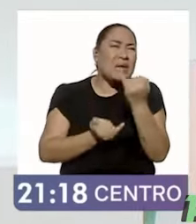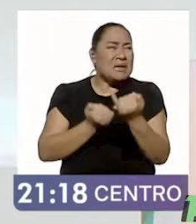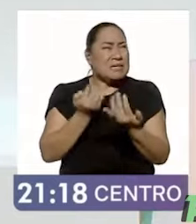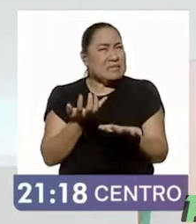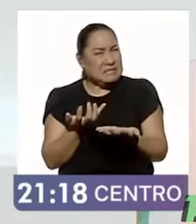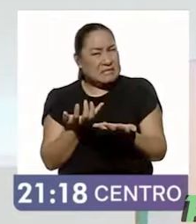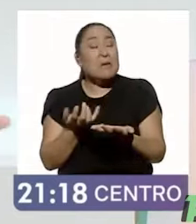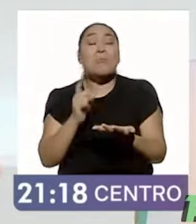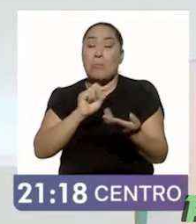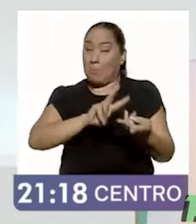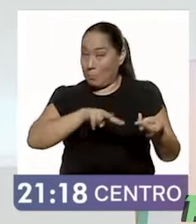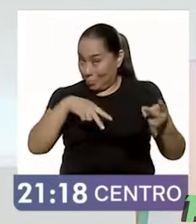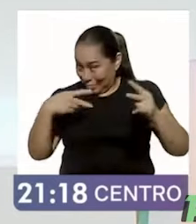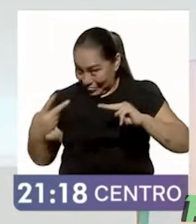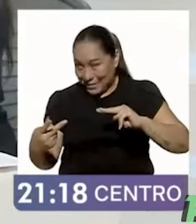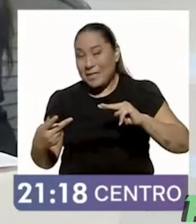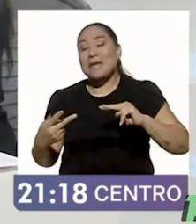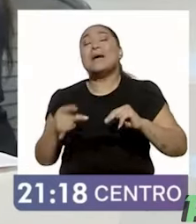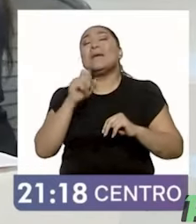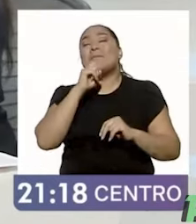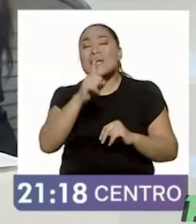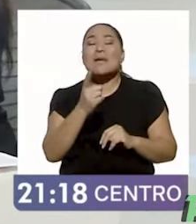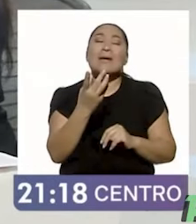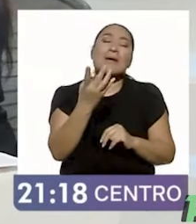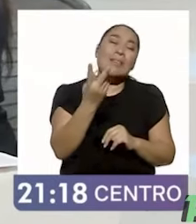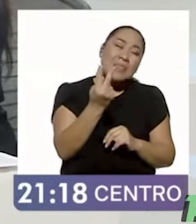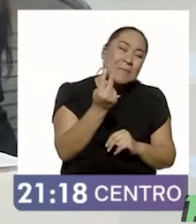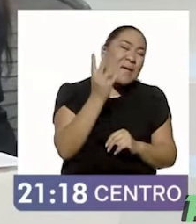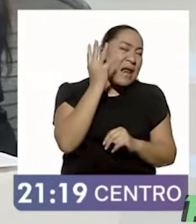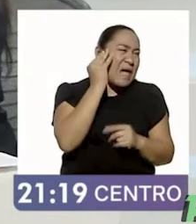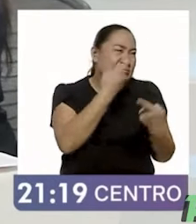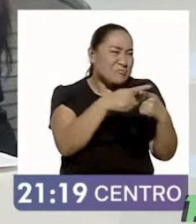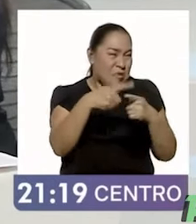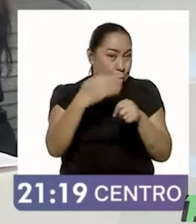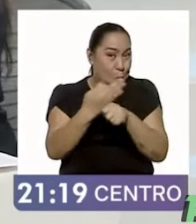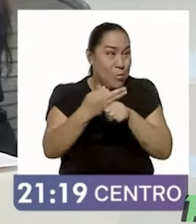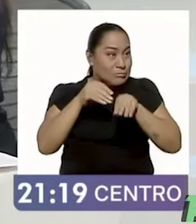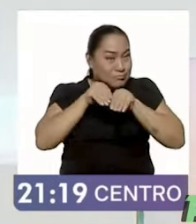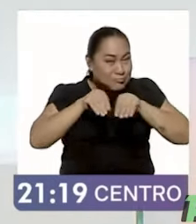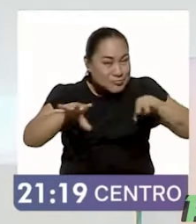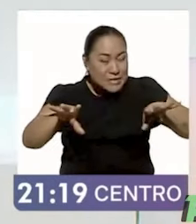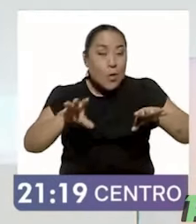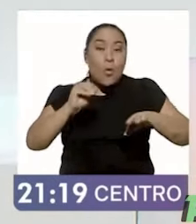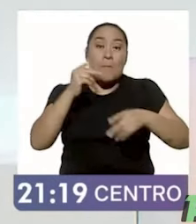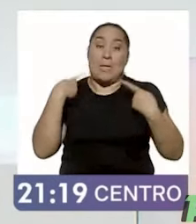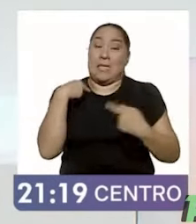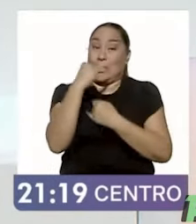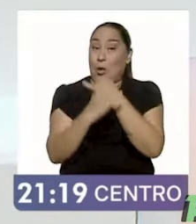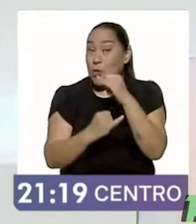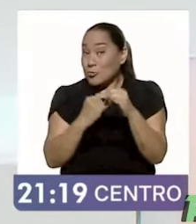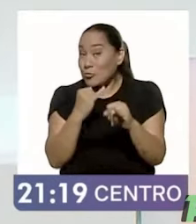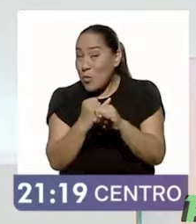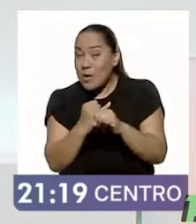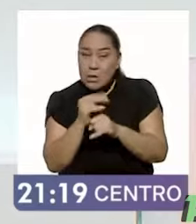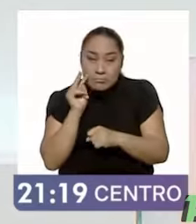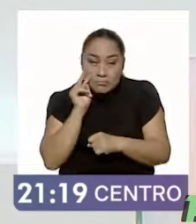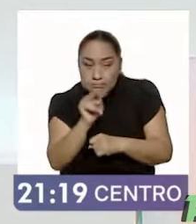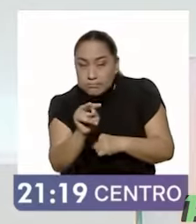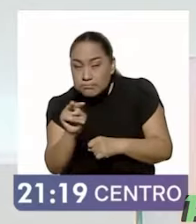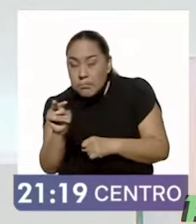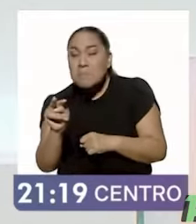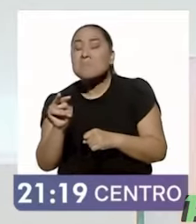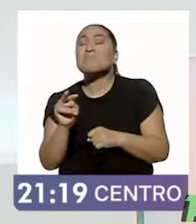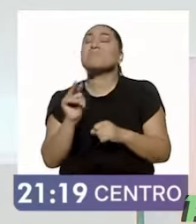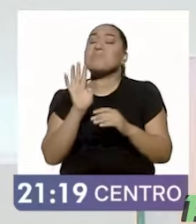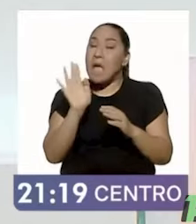a revertir porque incluso los medios de comunicación o algunos personajes internacionales ya empiezan a reconocer y